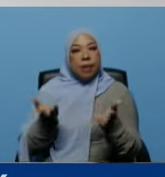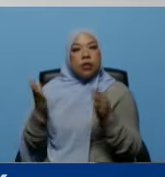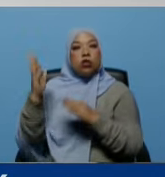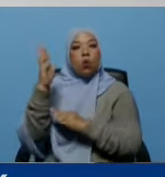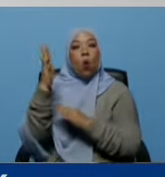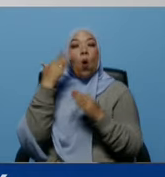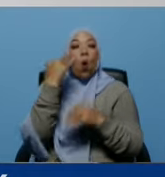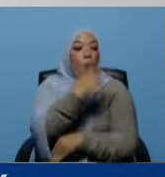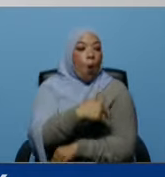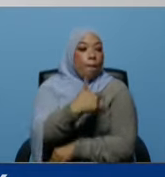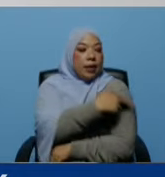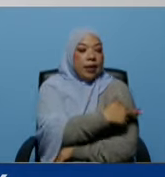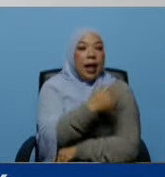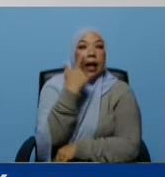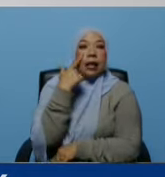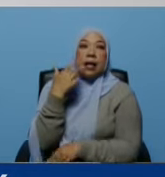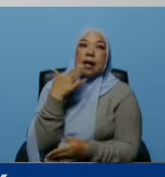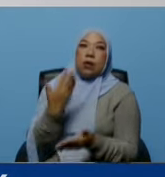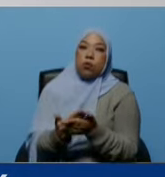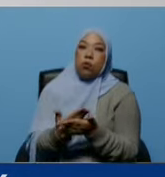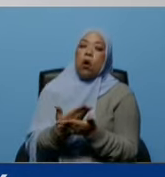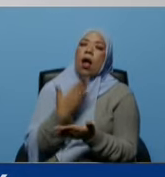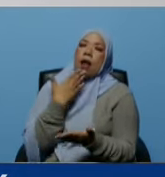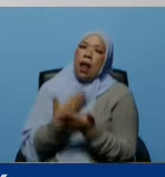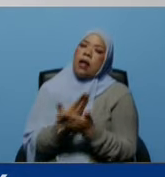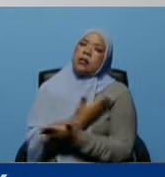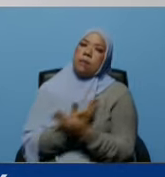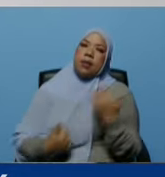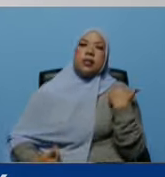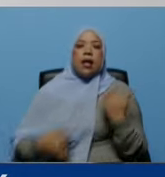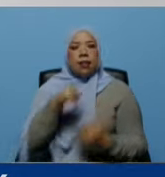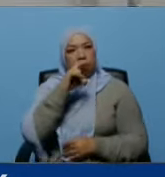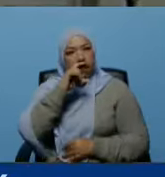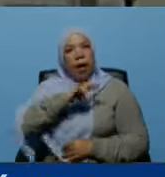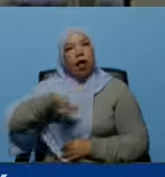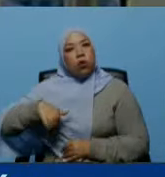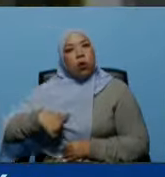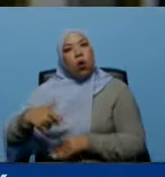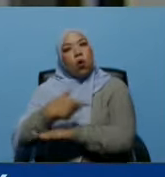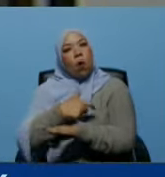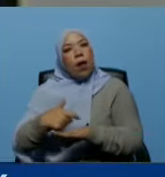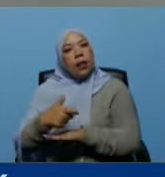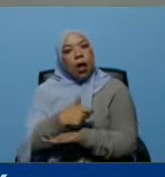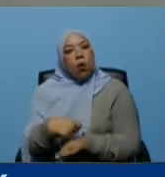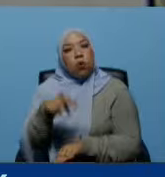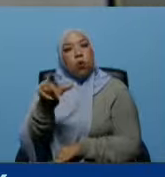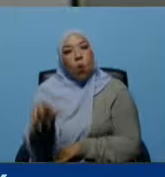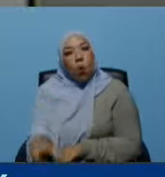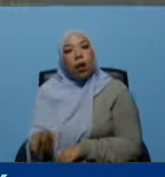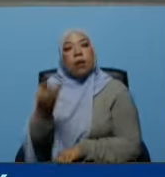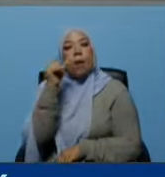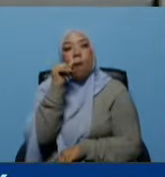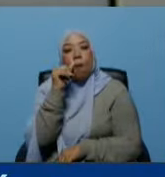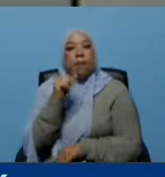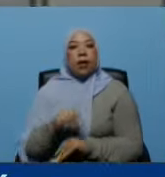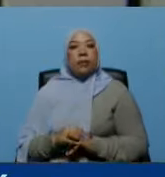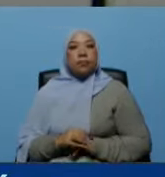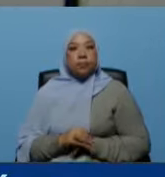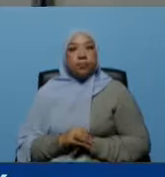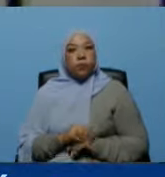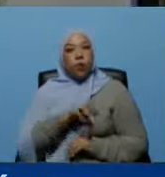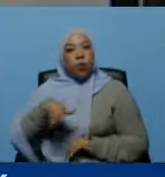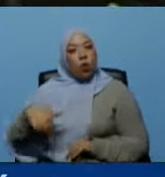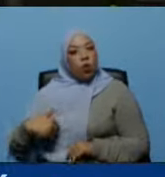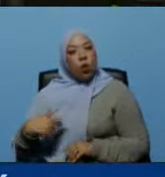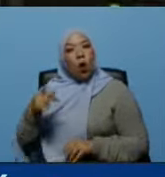rotario y dando las gracias a usted presidente a nuestro gobernador Adolfo Pereira a